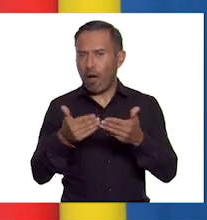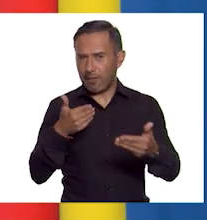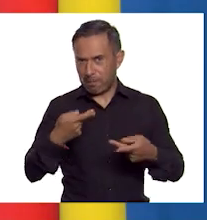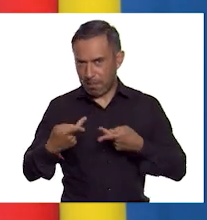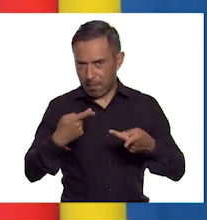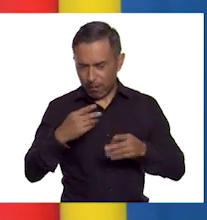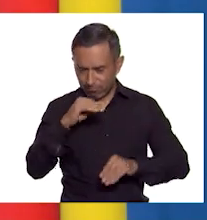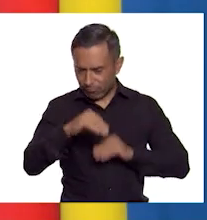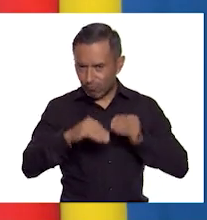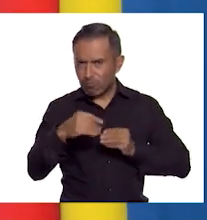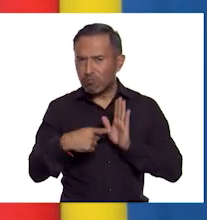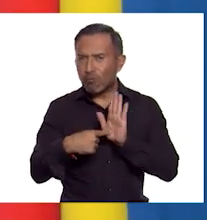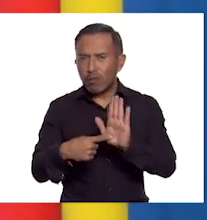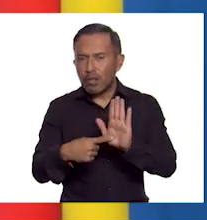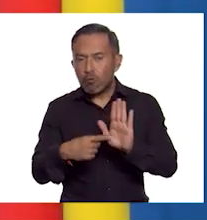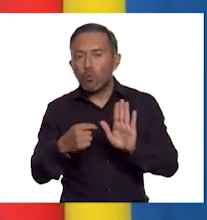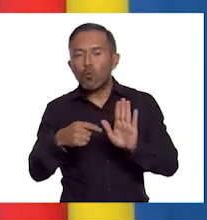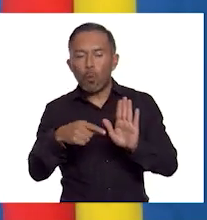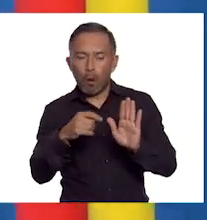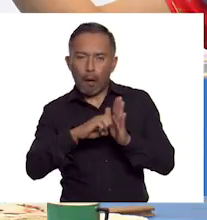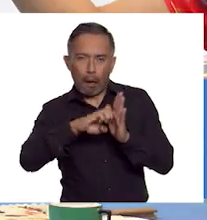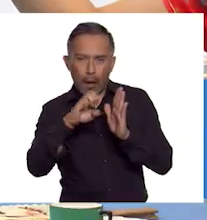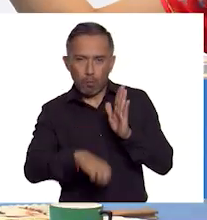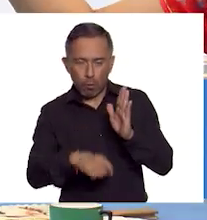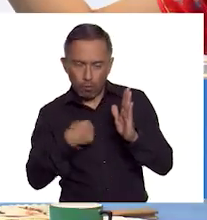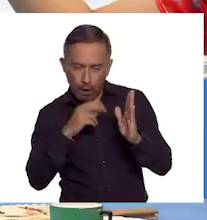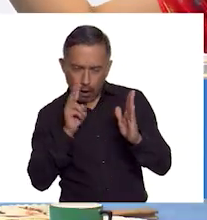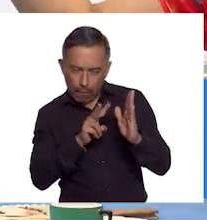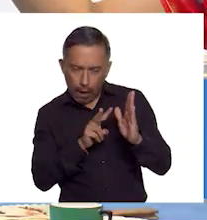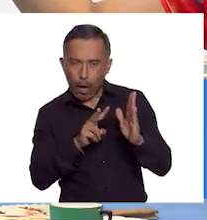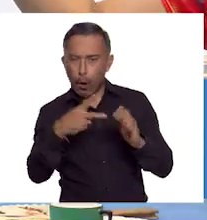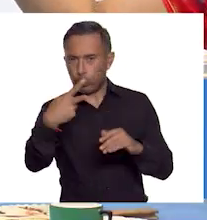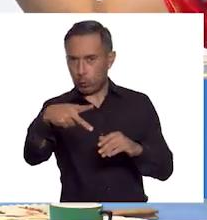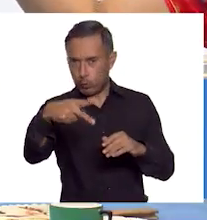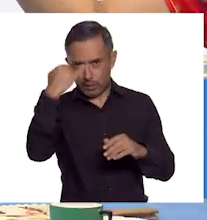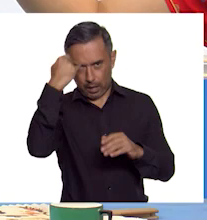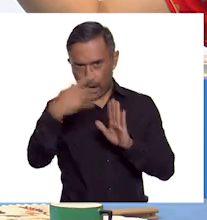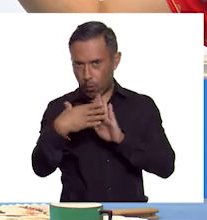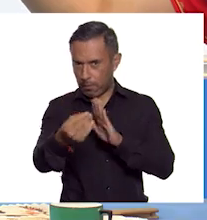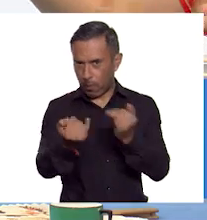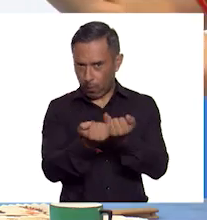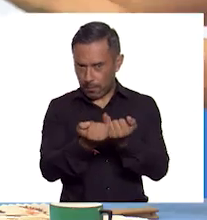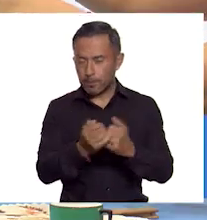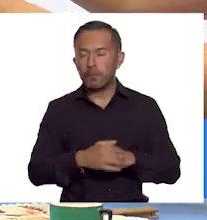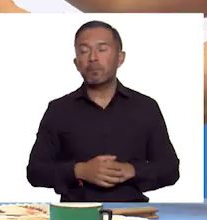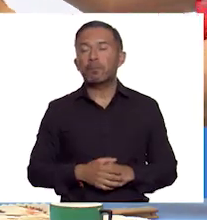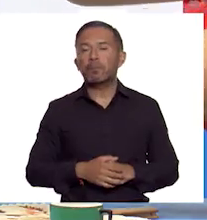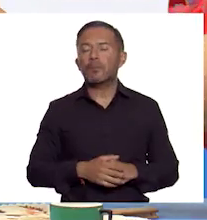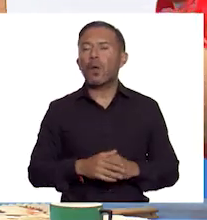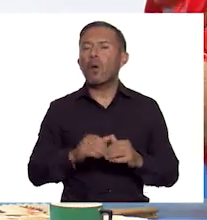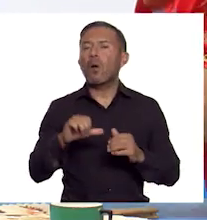idea de cómo realizar el suyo. Los temas que se abordarán en el libro son